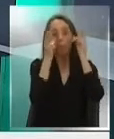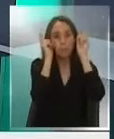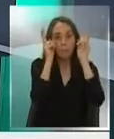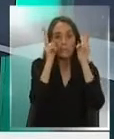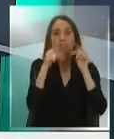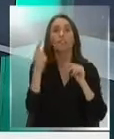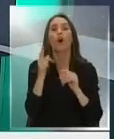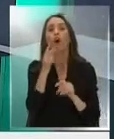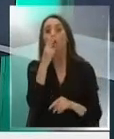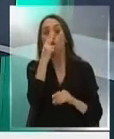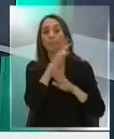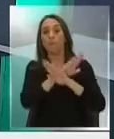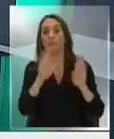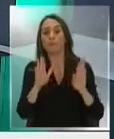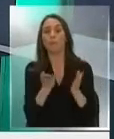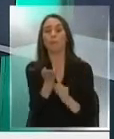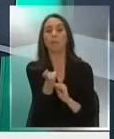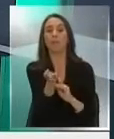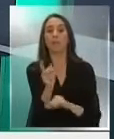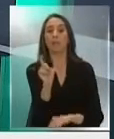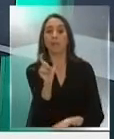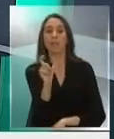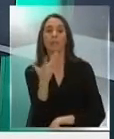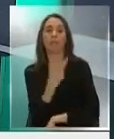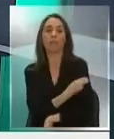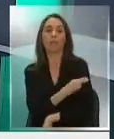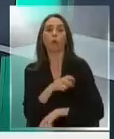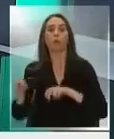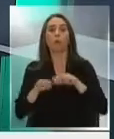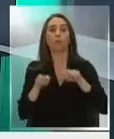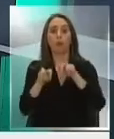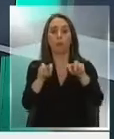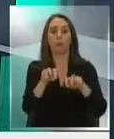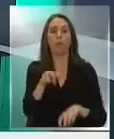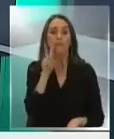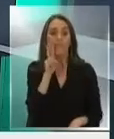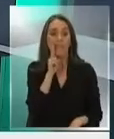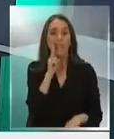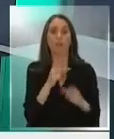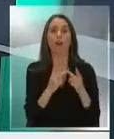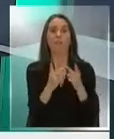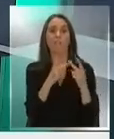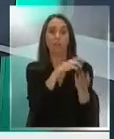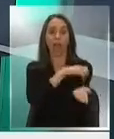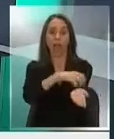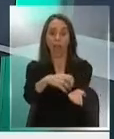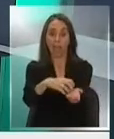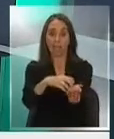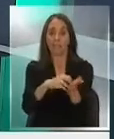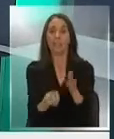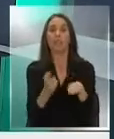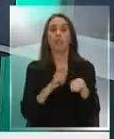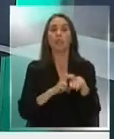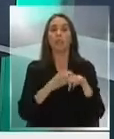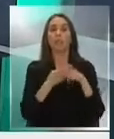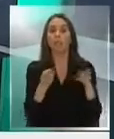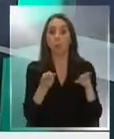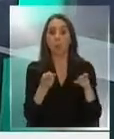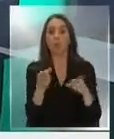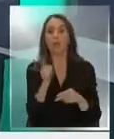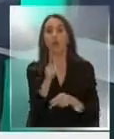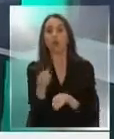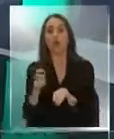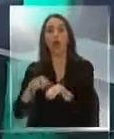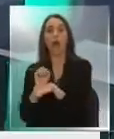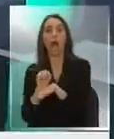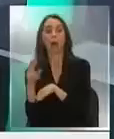en noviembre y solo se va a pedir el pase de movilidad. O sea, desde este viernes, solo para viajes interregionales en transporte público, no si es que